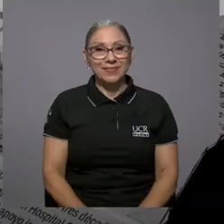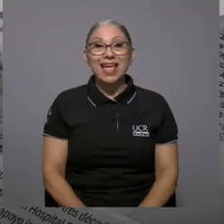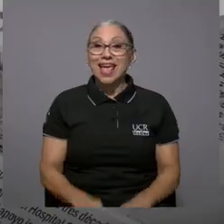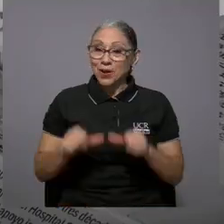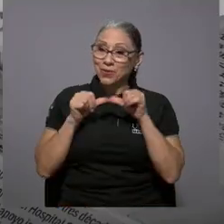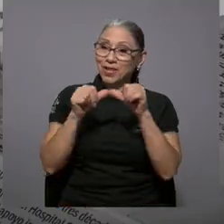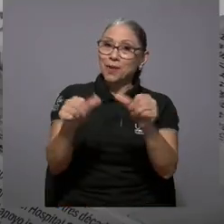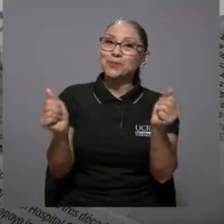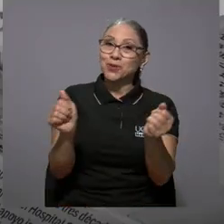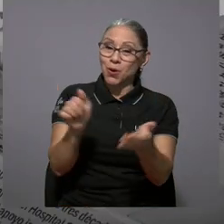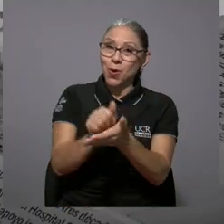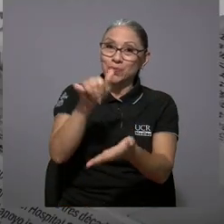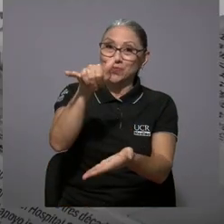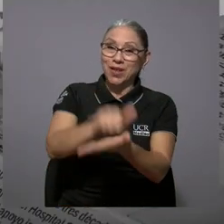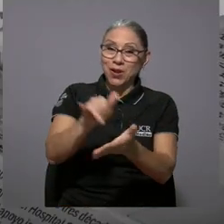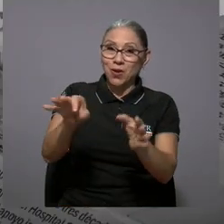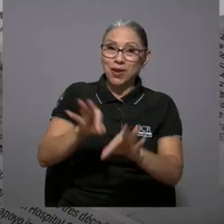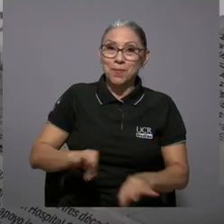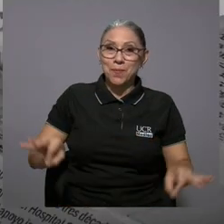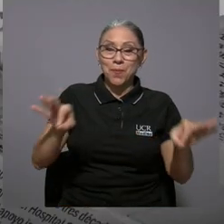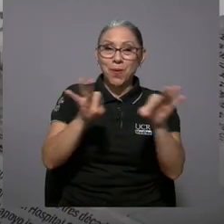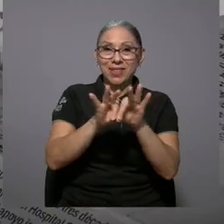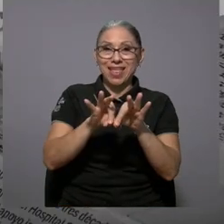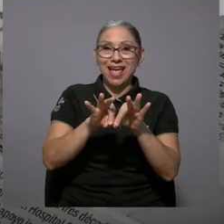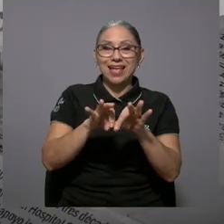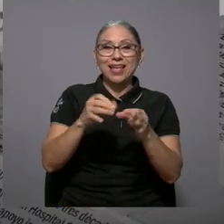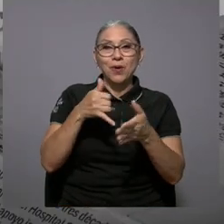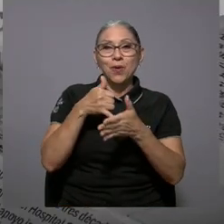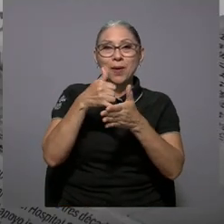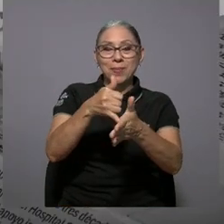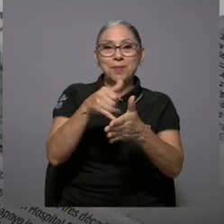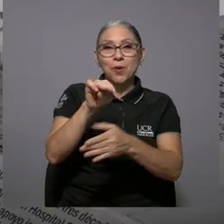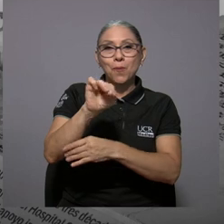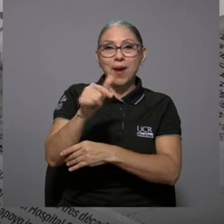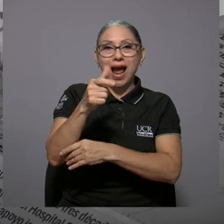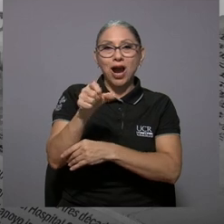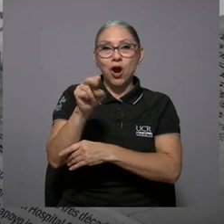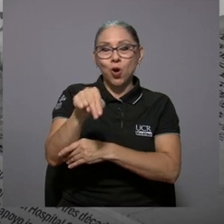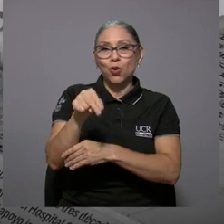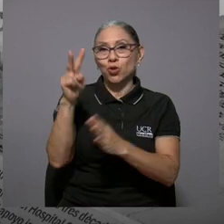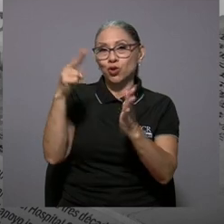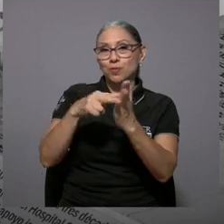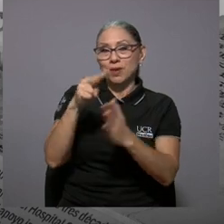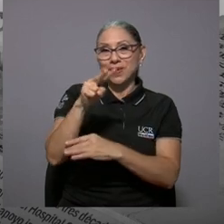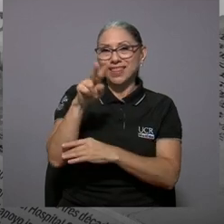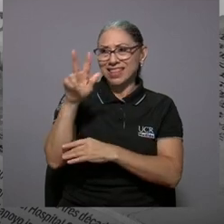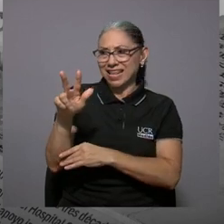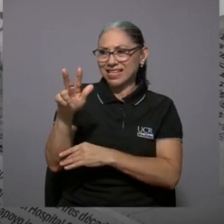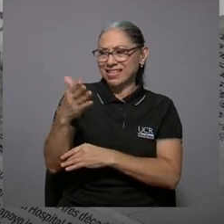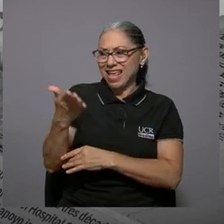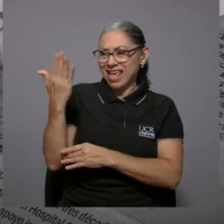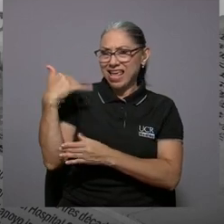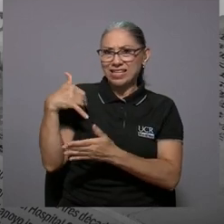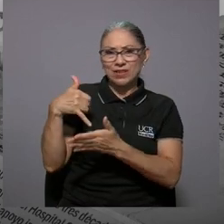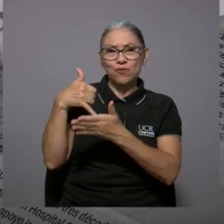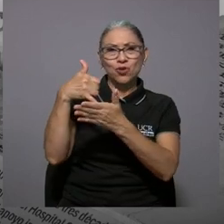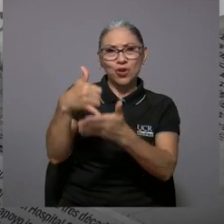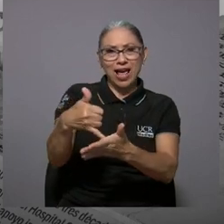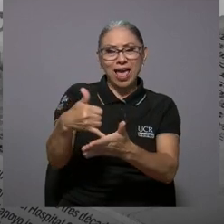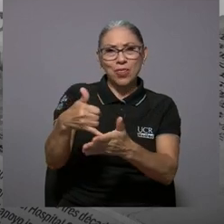Estamos de regreso con lo que importa y conversamos con la Premio Magón 2023 que fue otorgado ahora